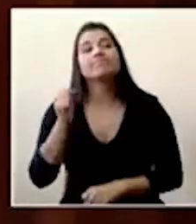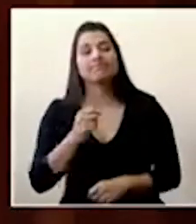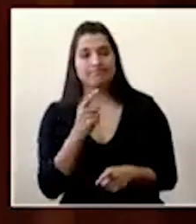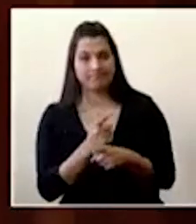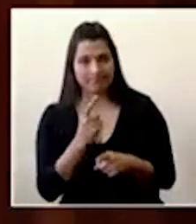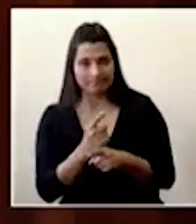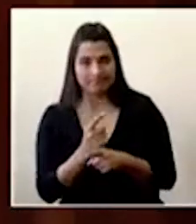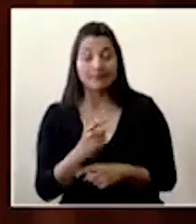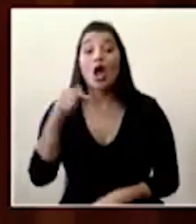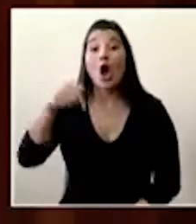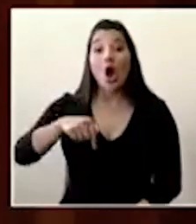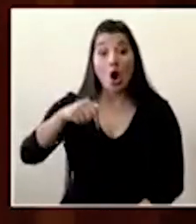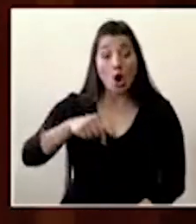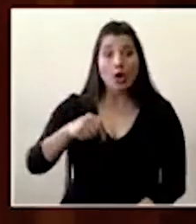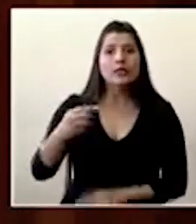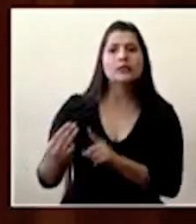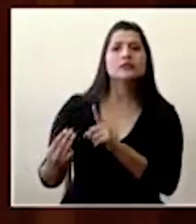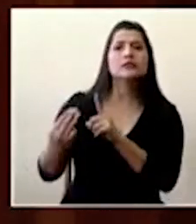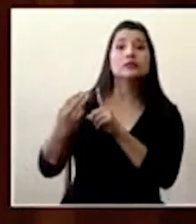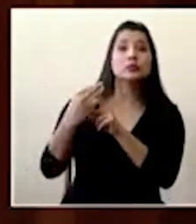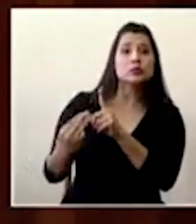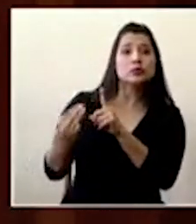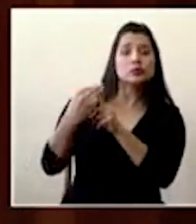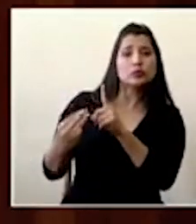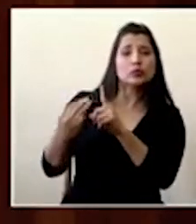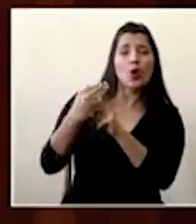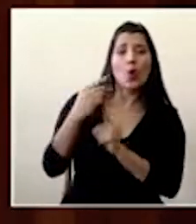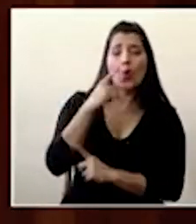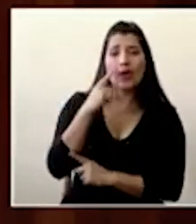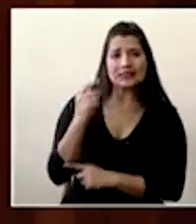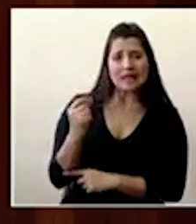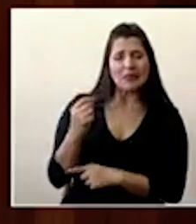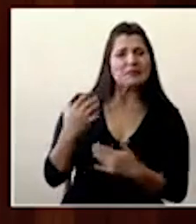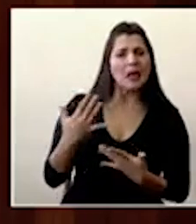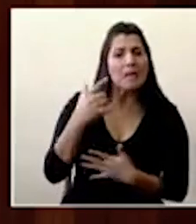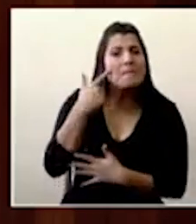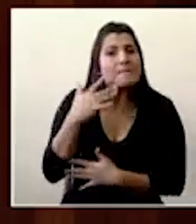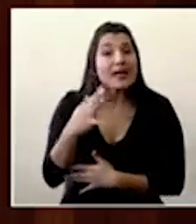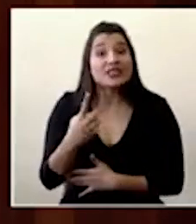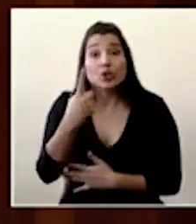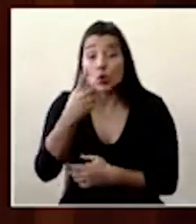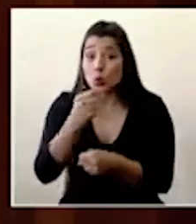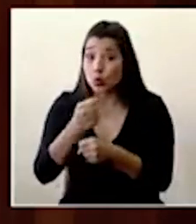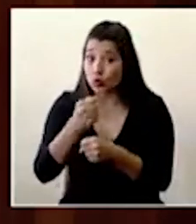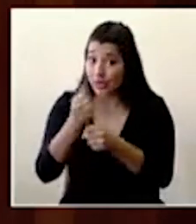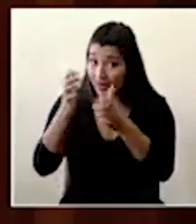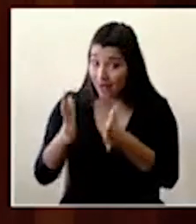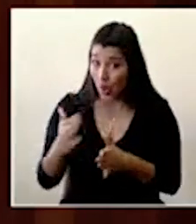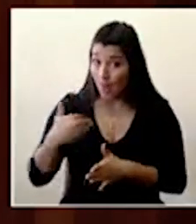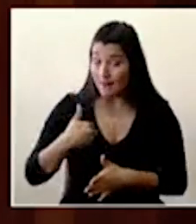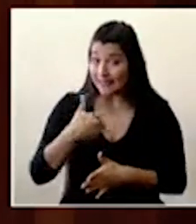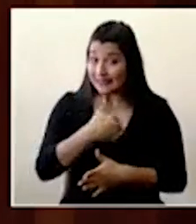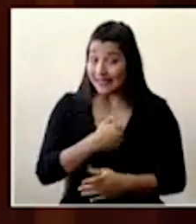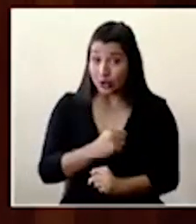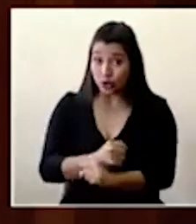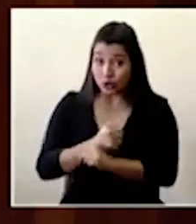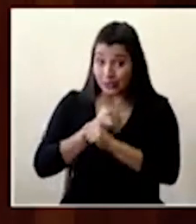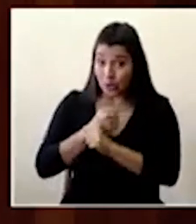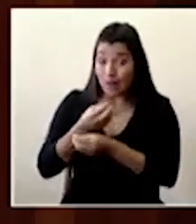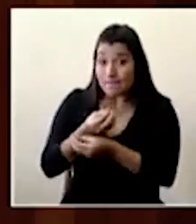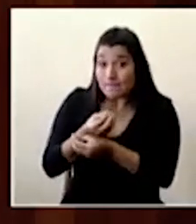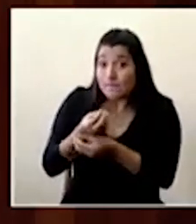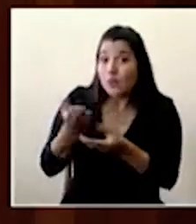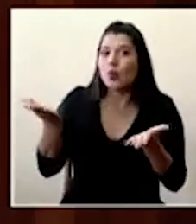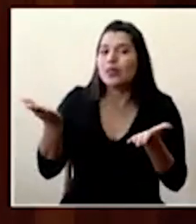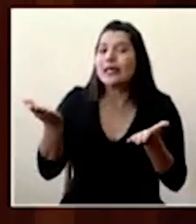Hoy recibí varios mensajes vía WhatsApp donde aparentemente un funcionario del Ministerio de Seguridad Pública había